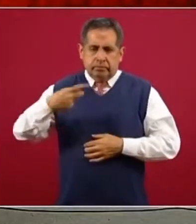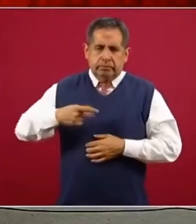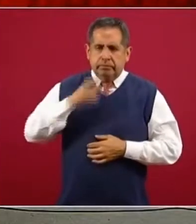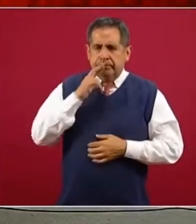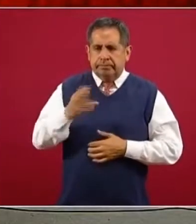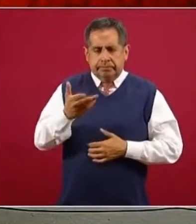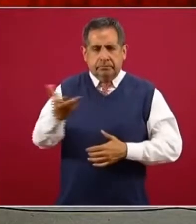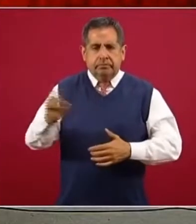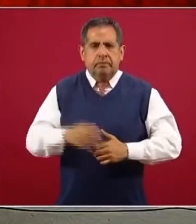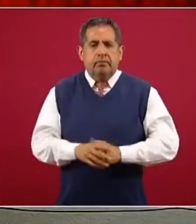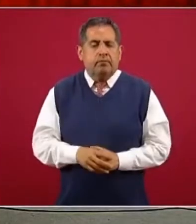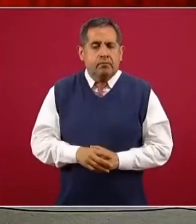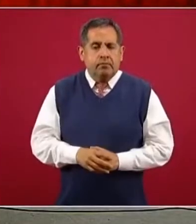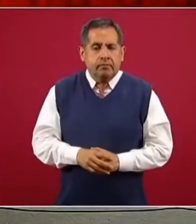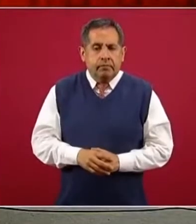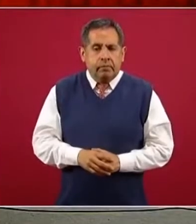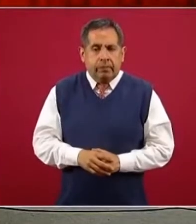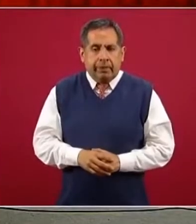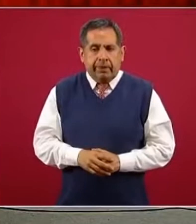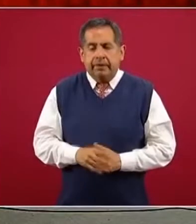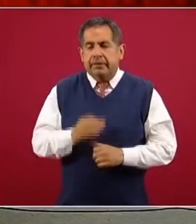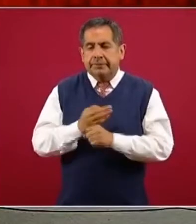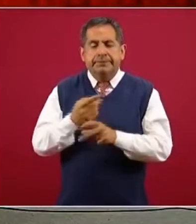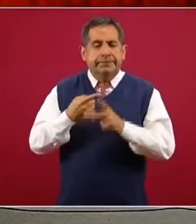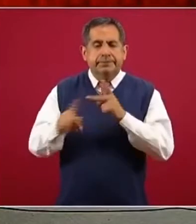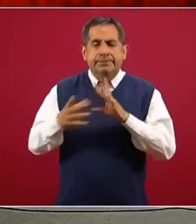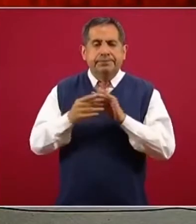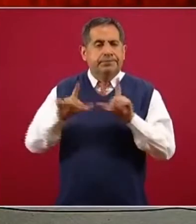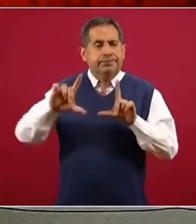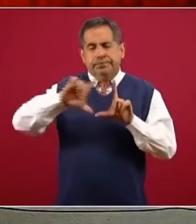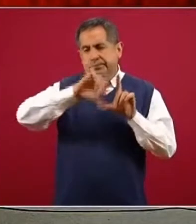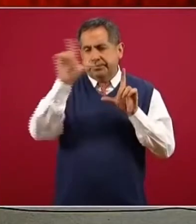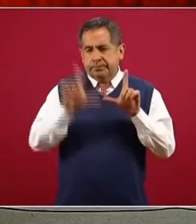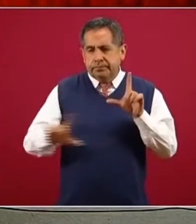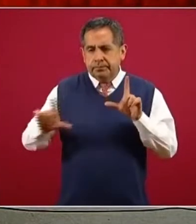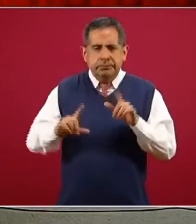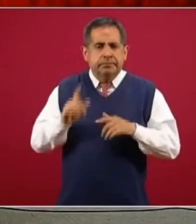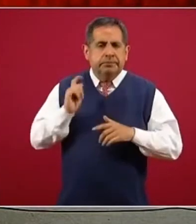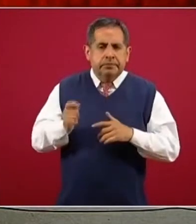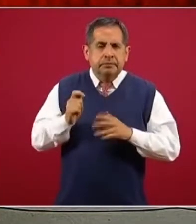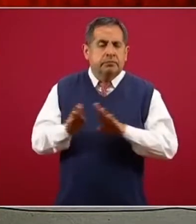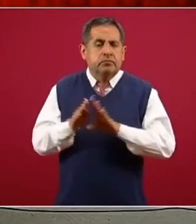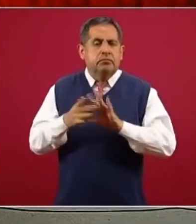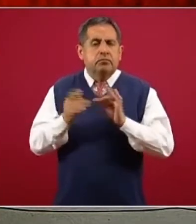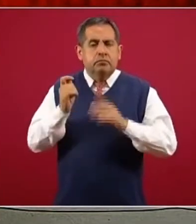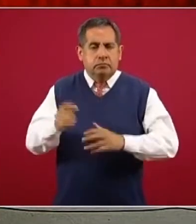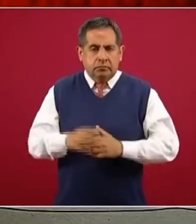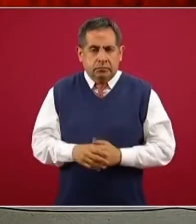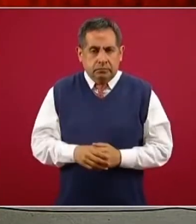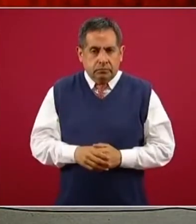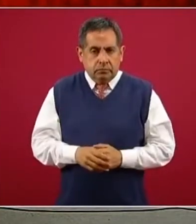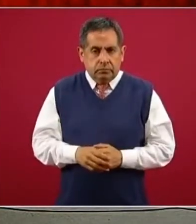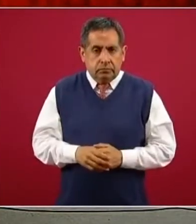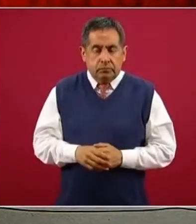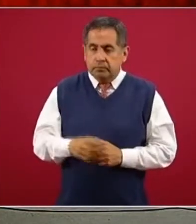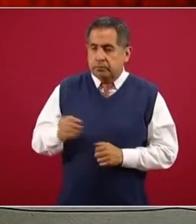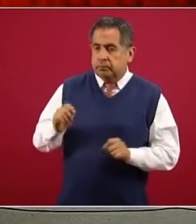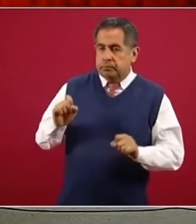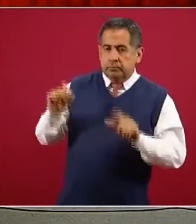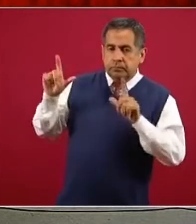México. Además, los casos confirmados ascendieron a 616.894, de los cuales 39